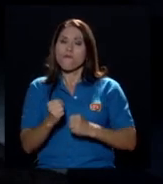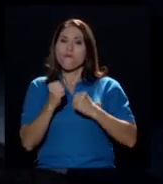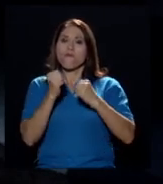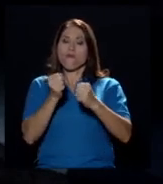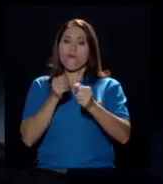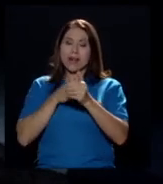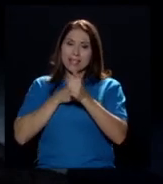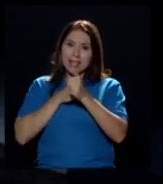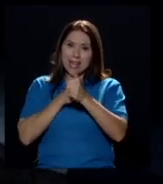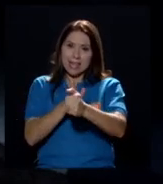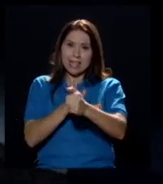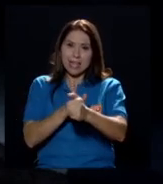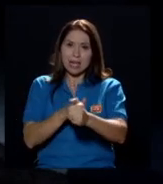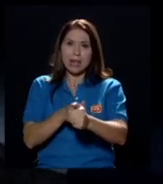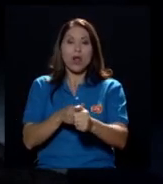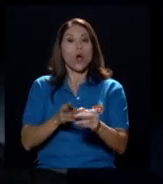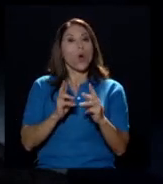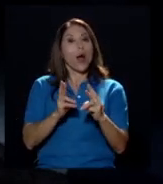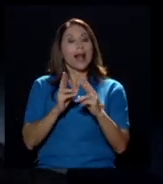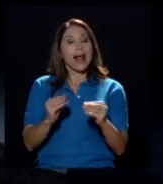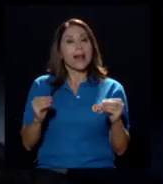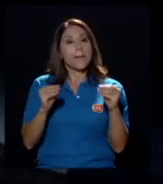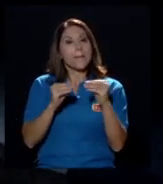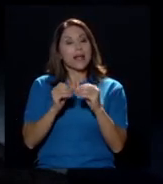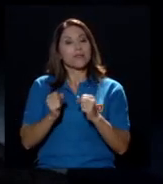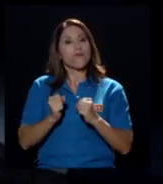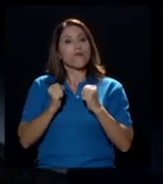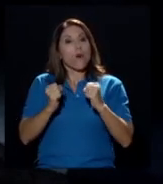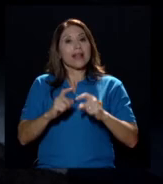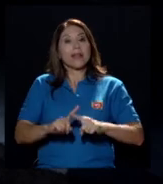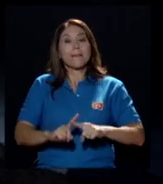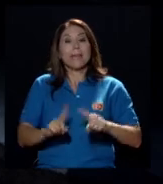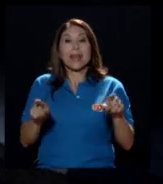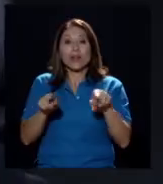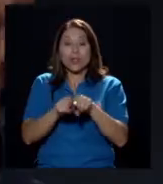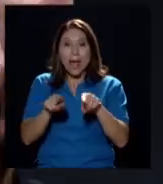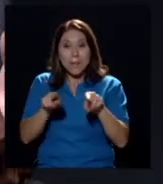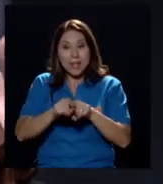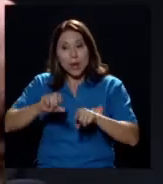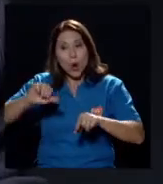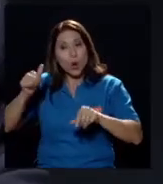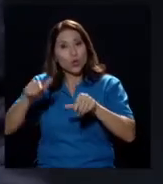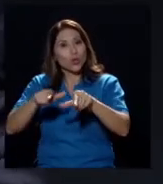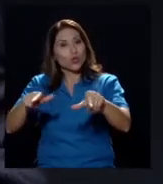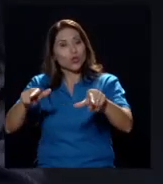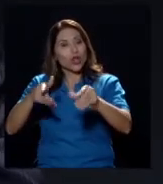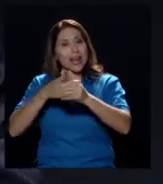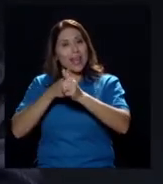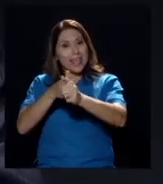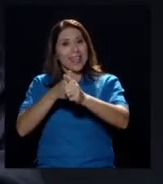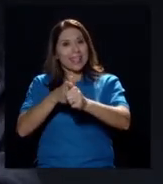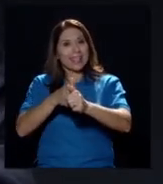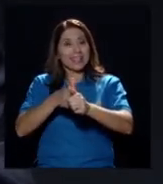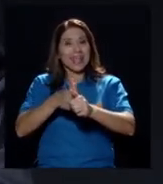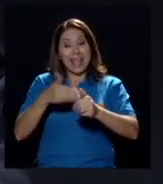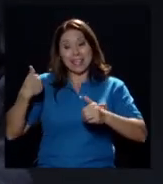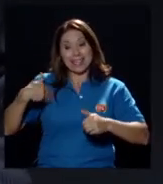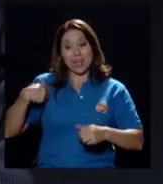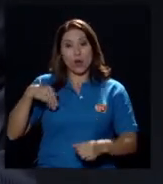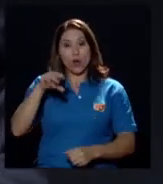el más fuerte pero también surgen otros líderes el señor Macron el presidente de Francia